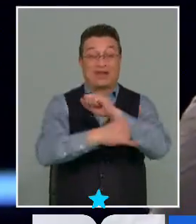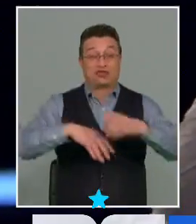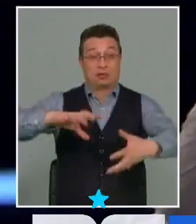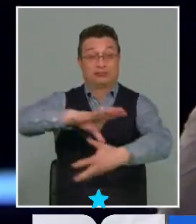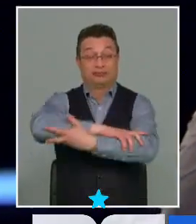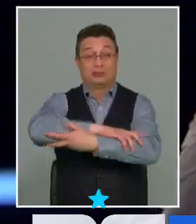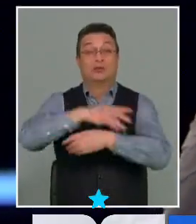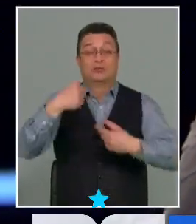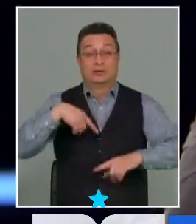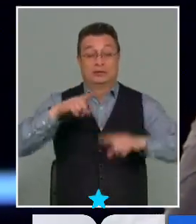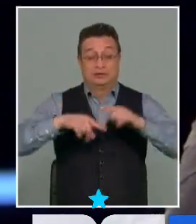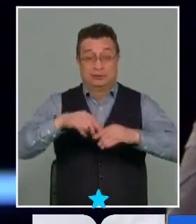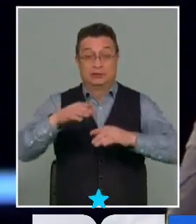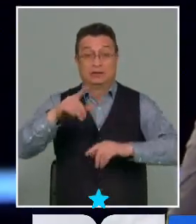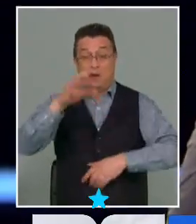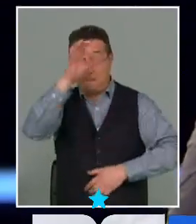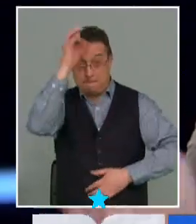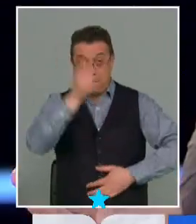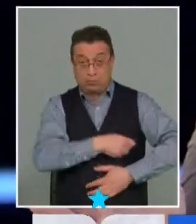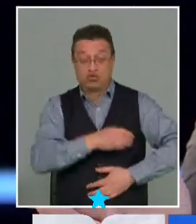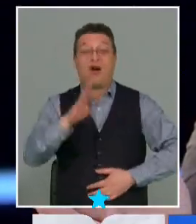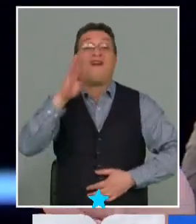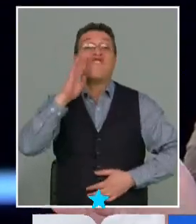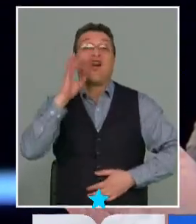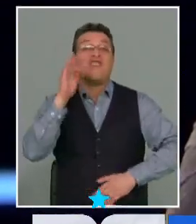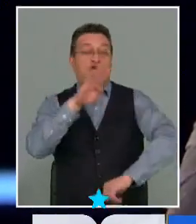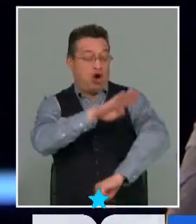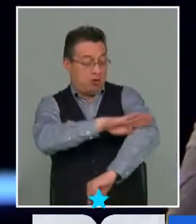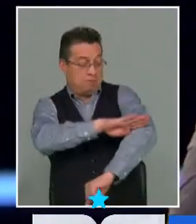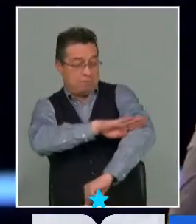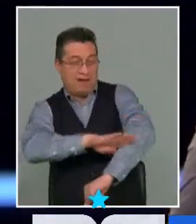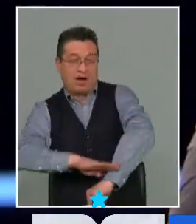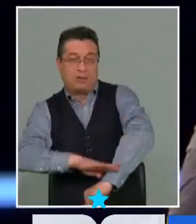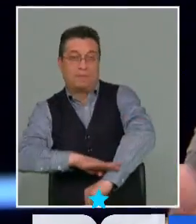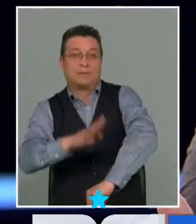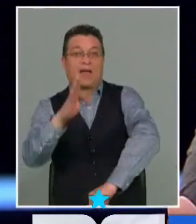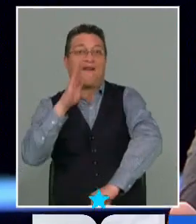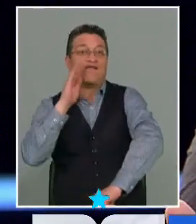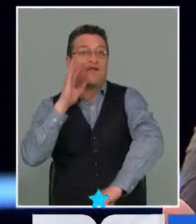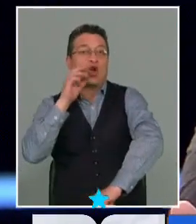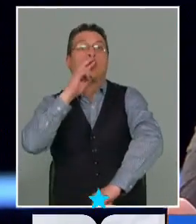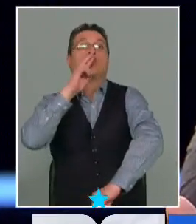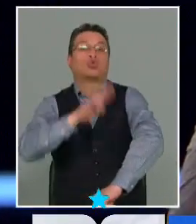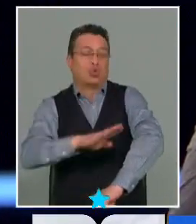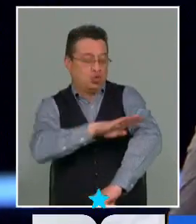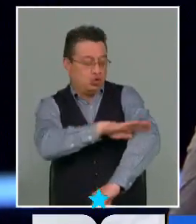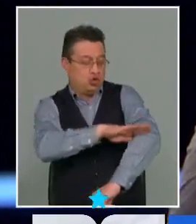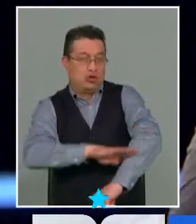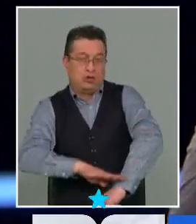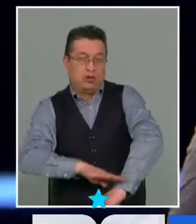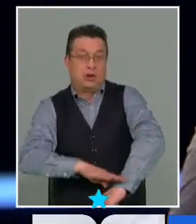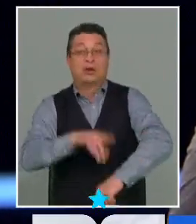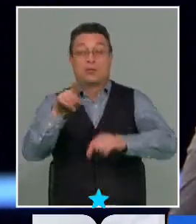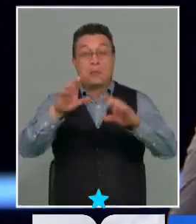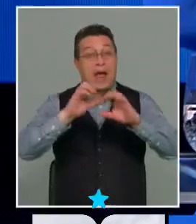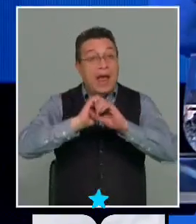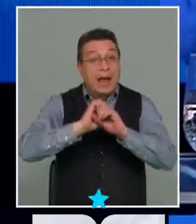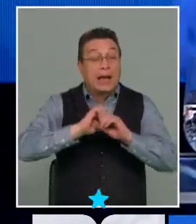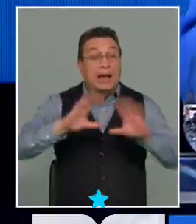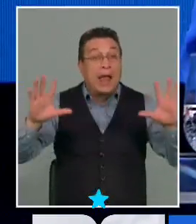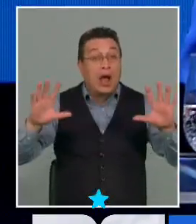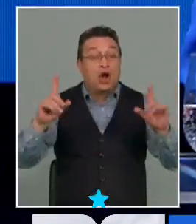Mapuche parte desde la región del Bío Bío hacia abajo, desde el Bío Bío hacia el sur. Pero, ¿qué va a pasar? Como no queda claro